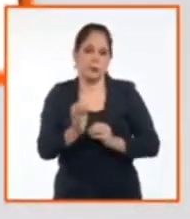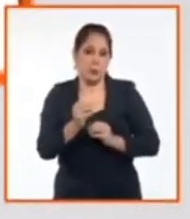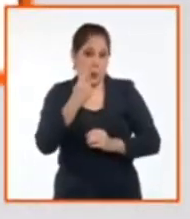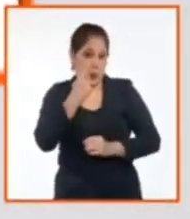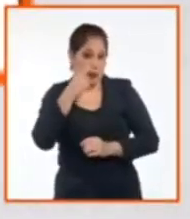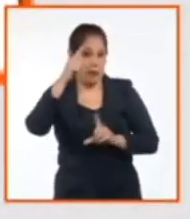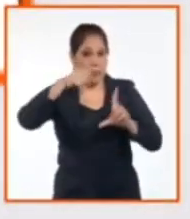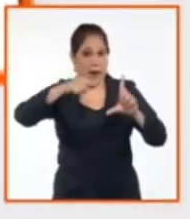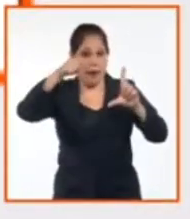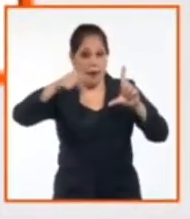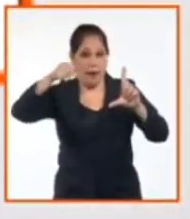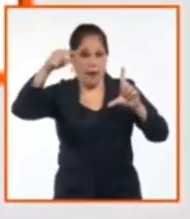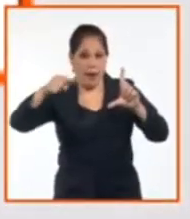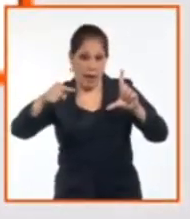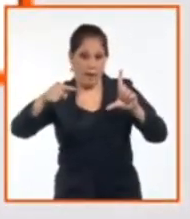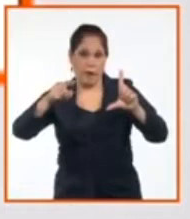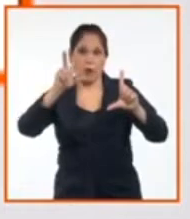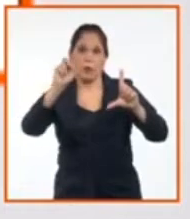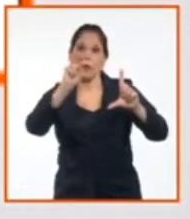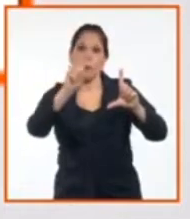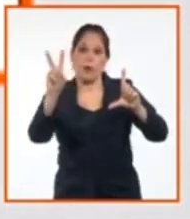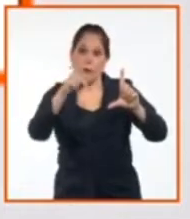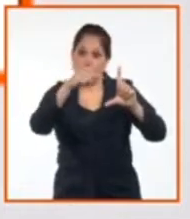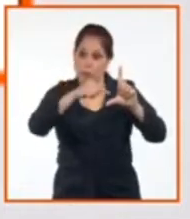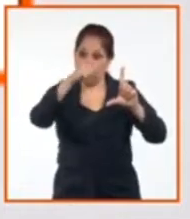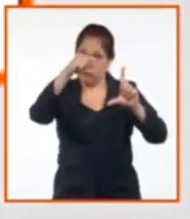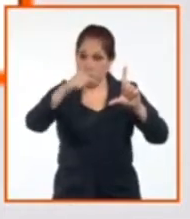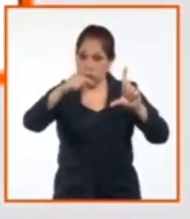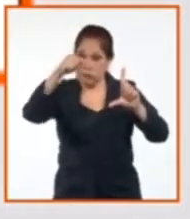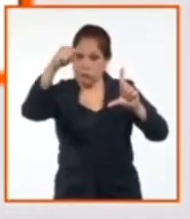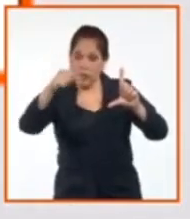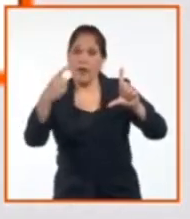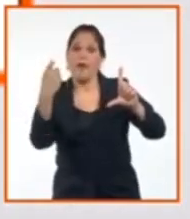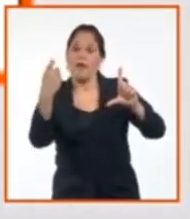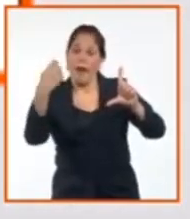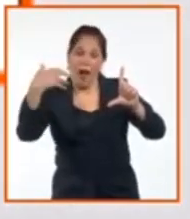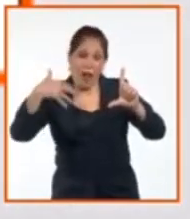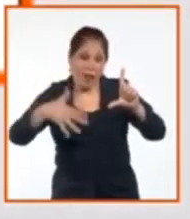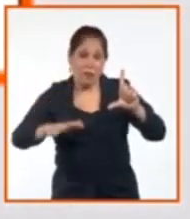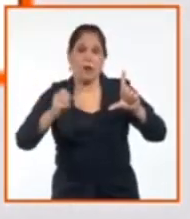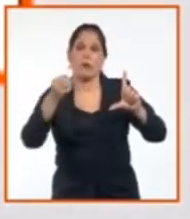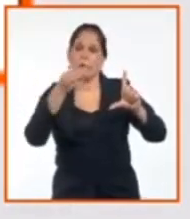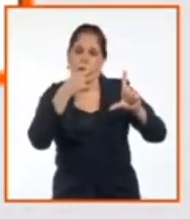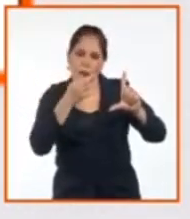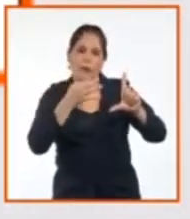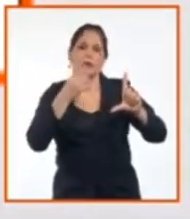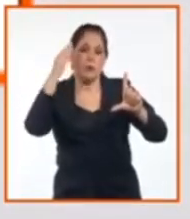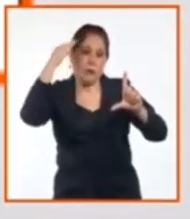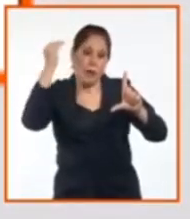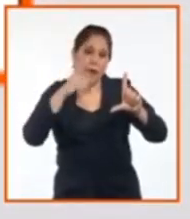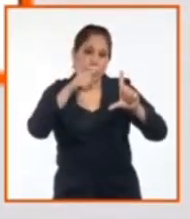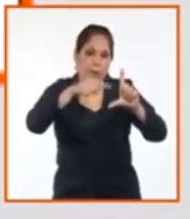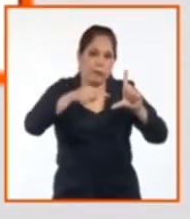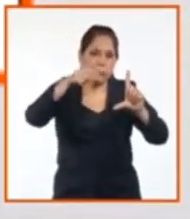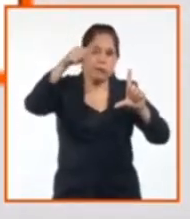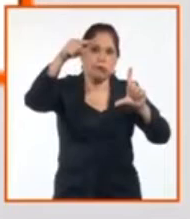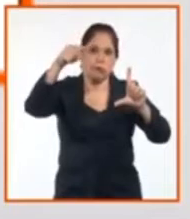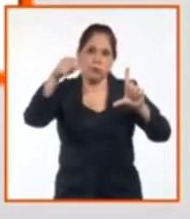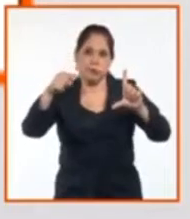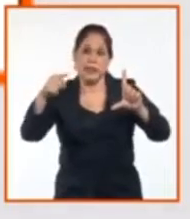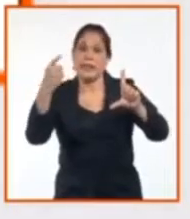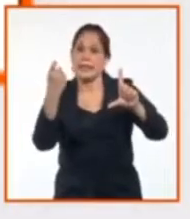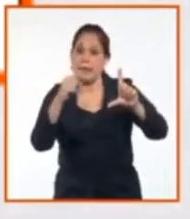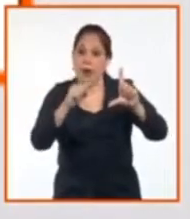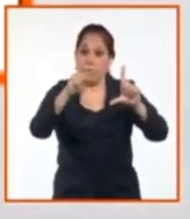en el 2022 los niveles de falta son incluso superiores a los del año